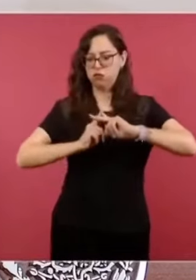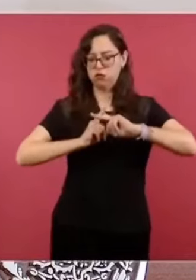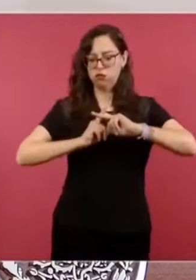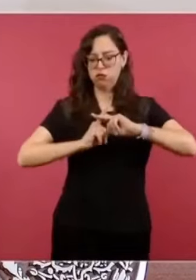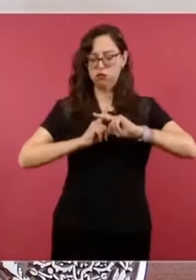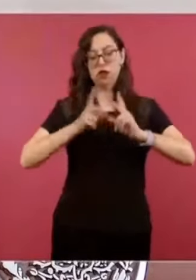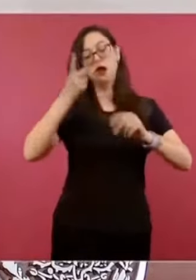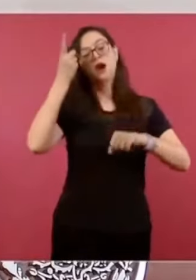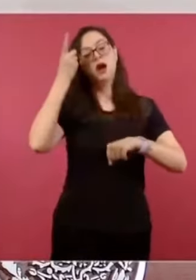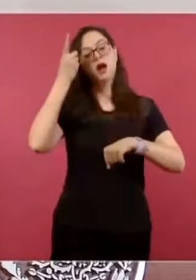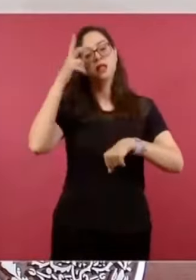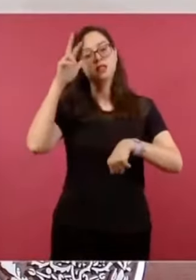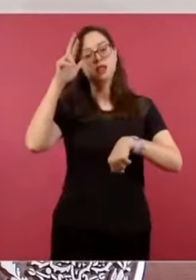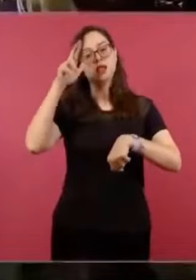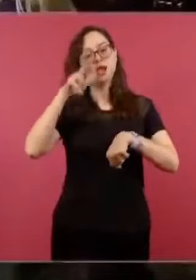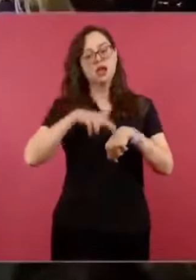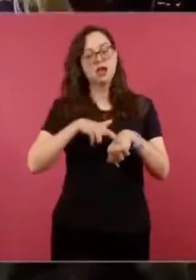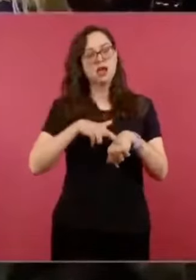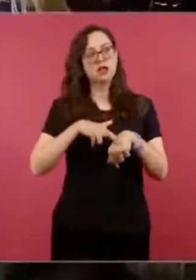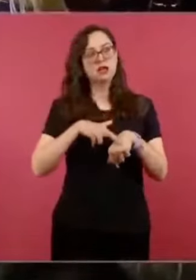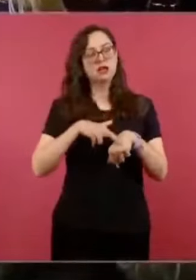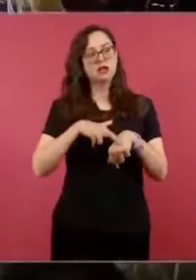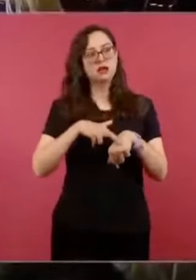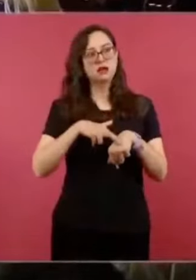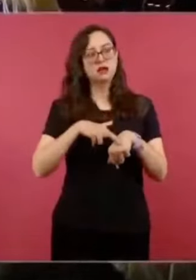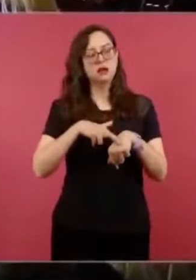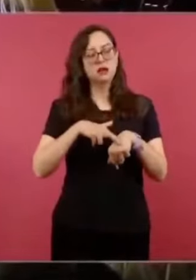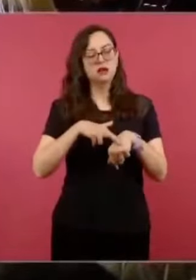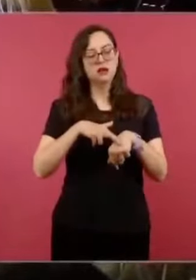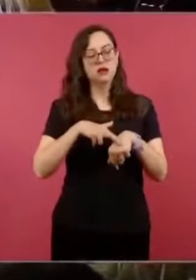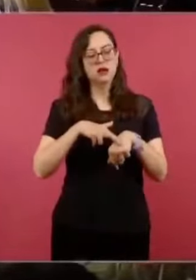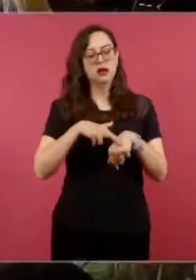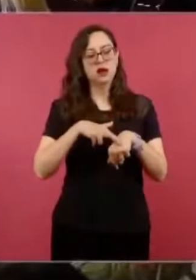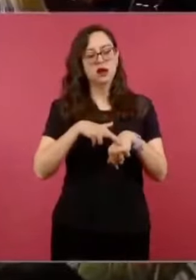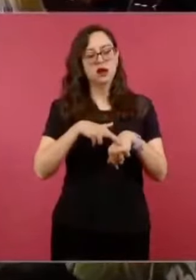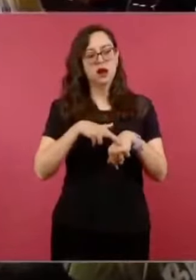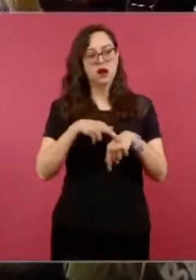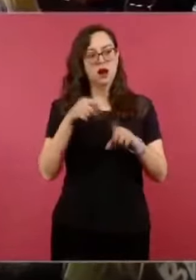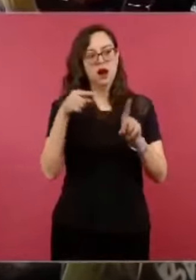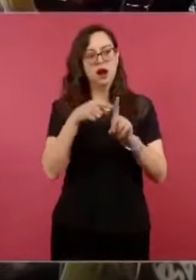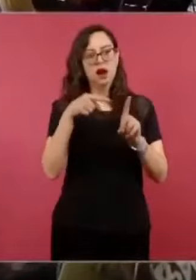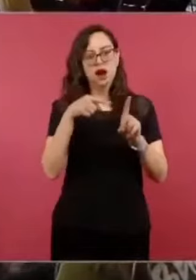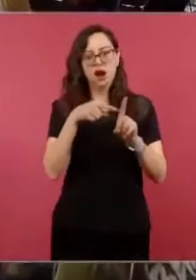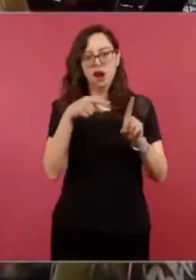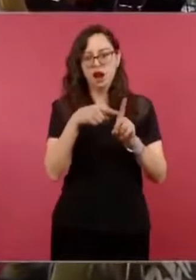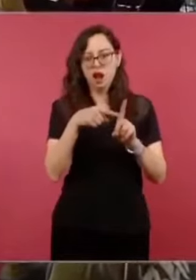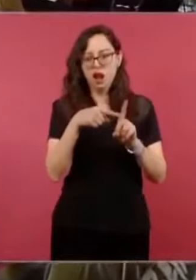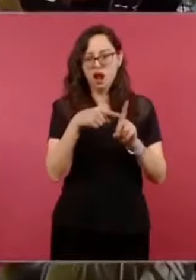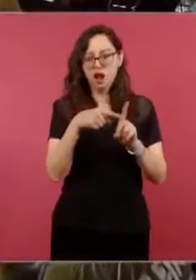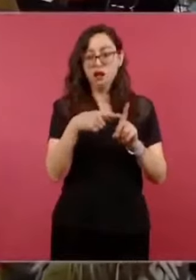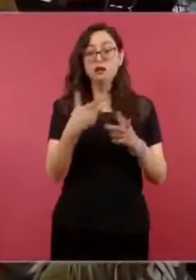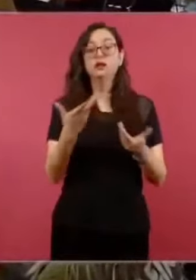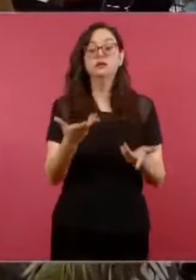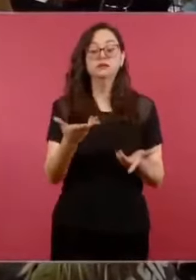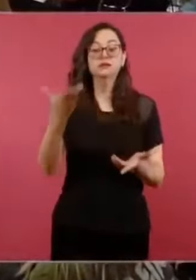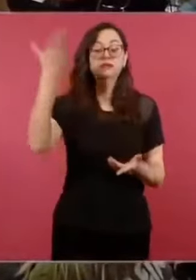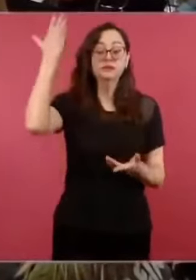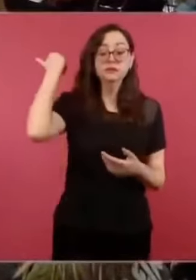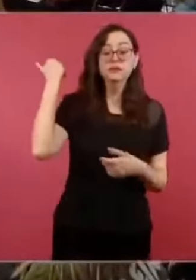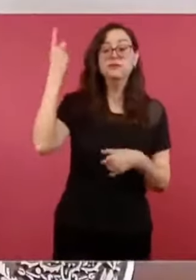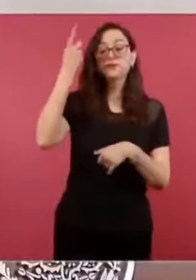había estado de director del Cisen